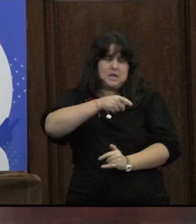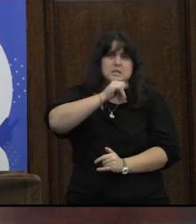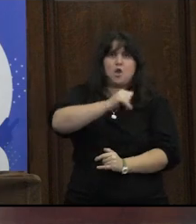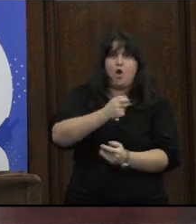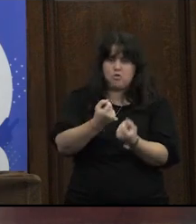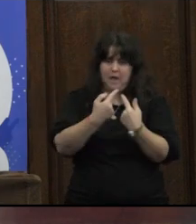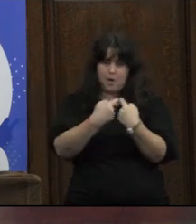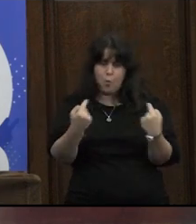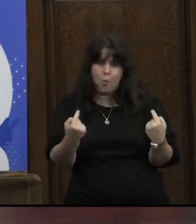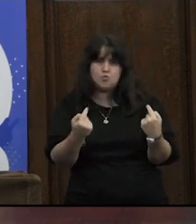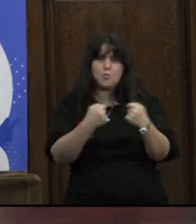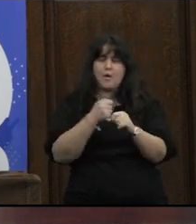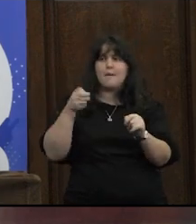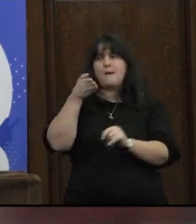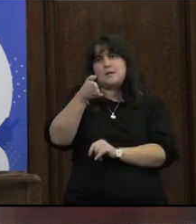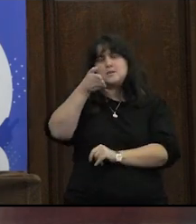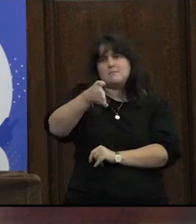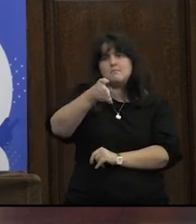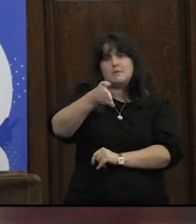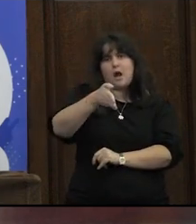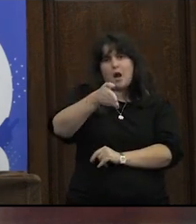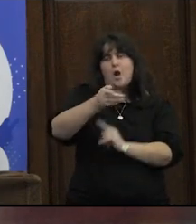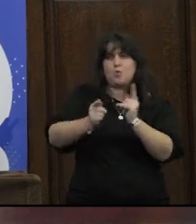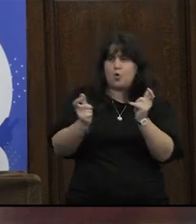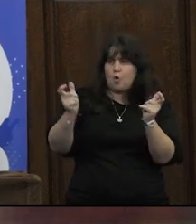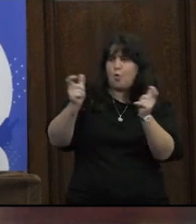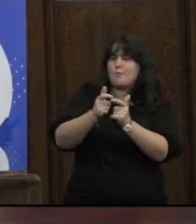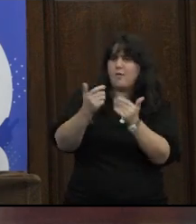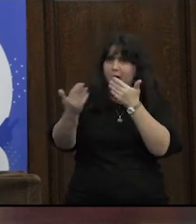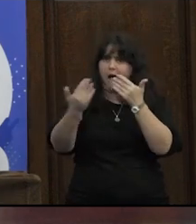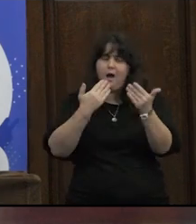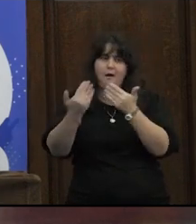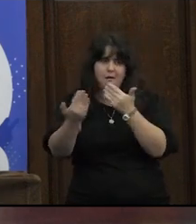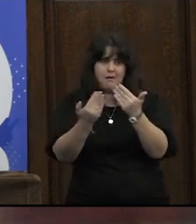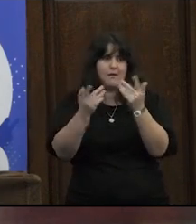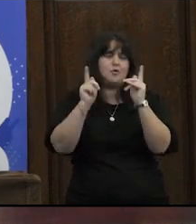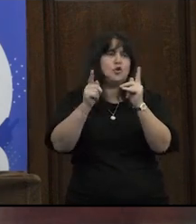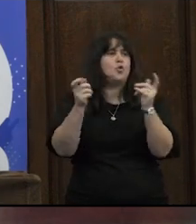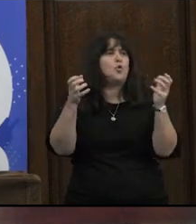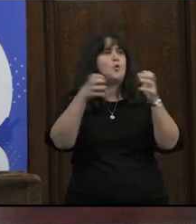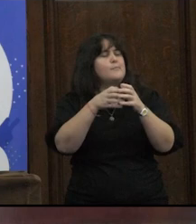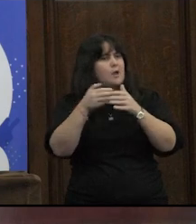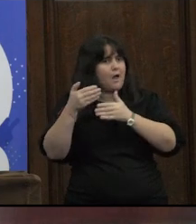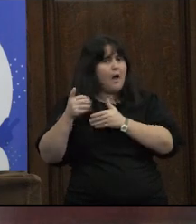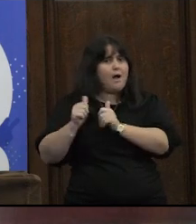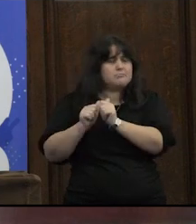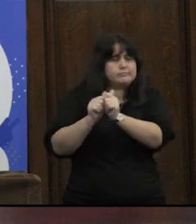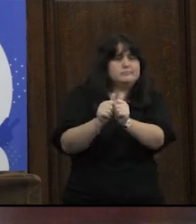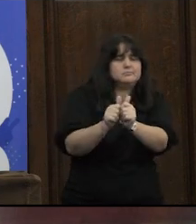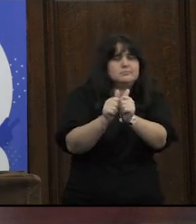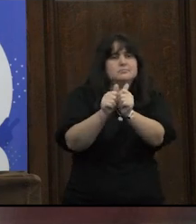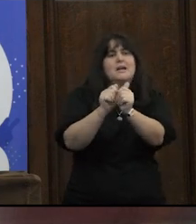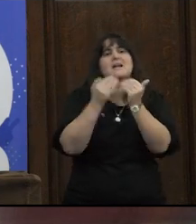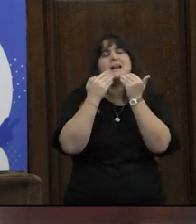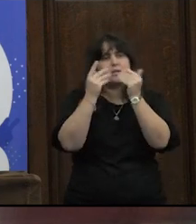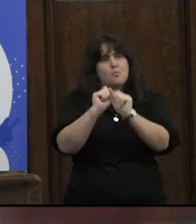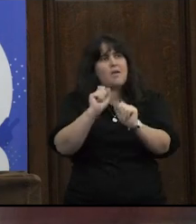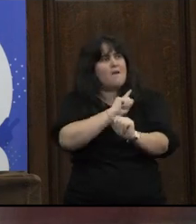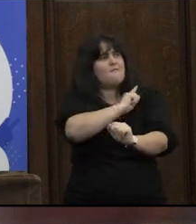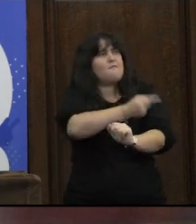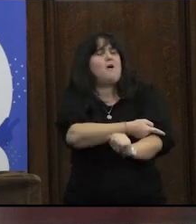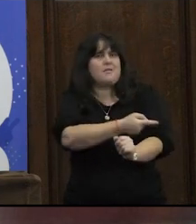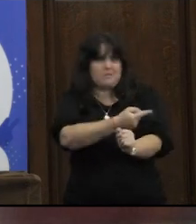con ciertos recursos o participar de ciertas comunidades de diálogo ciertas comunidades de acompañamiento te puede